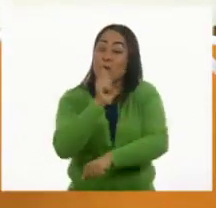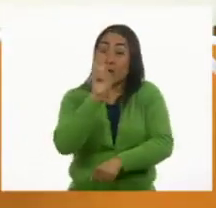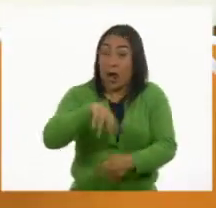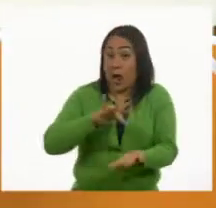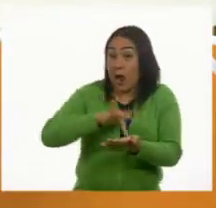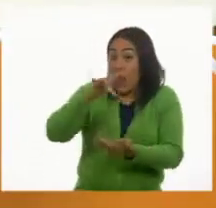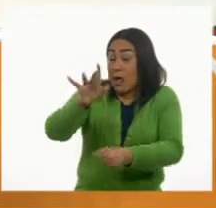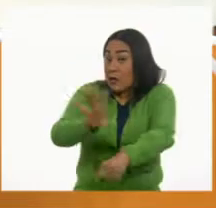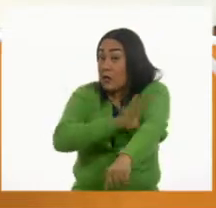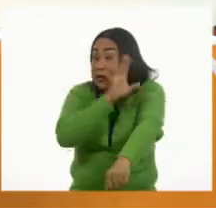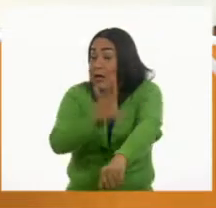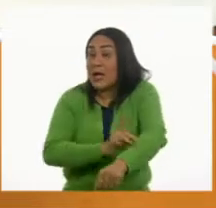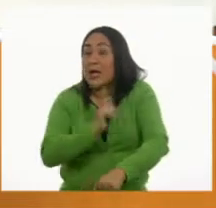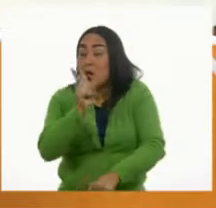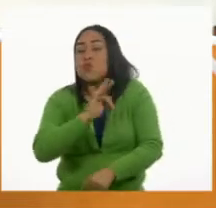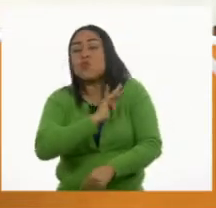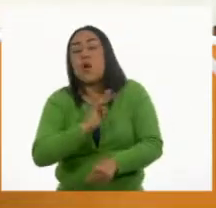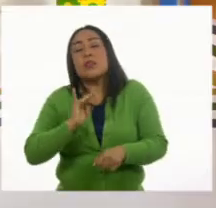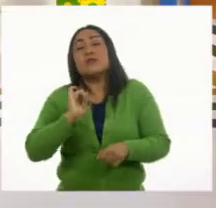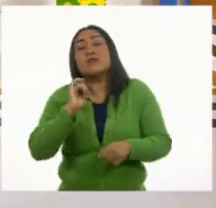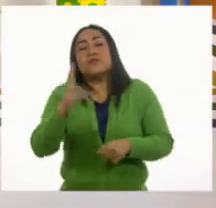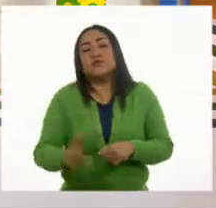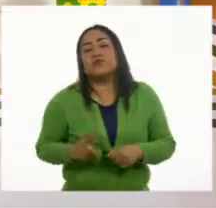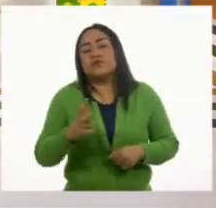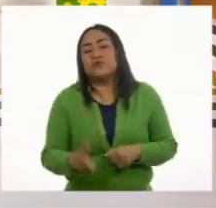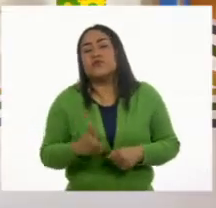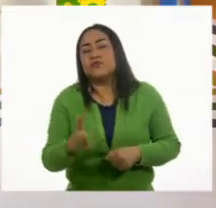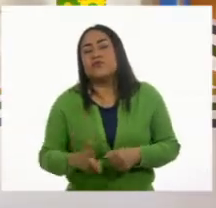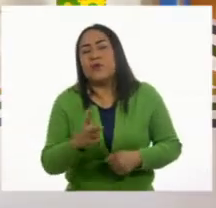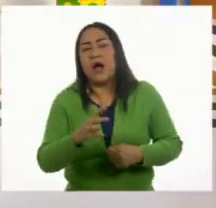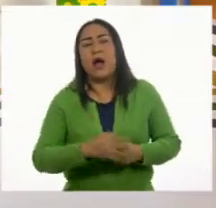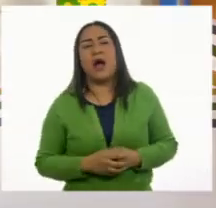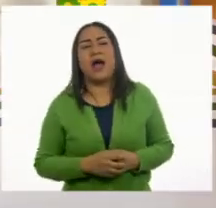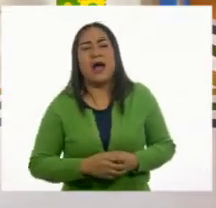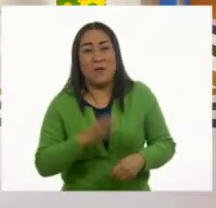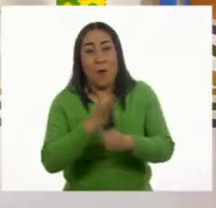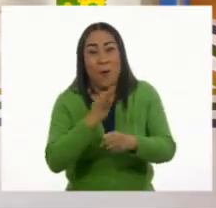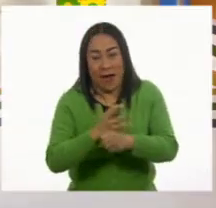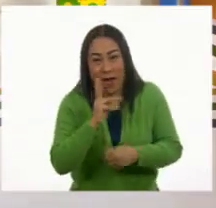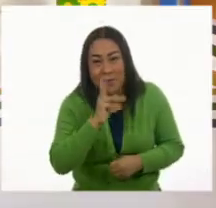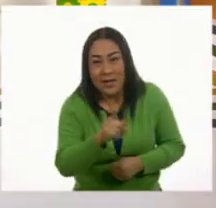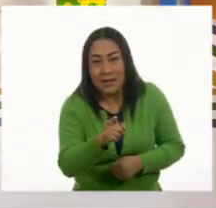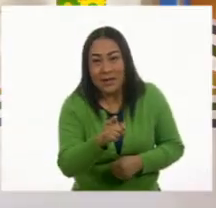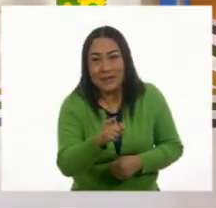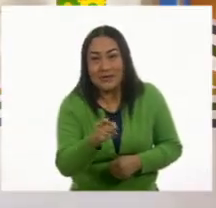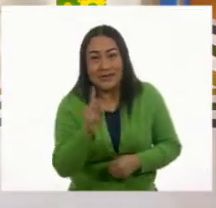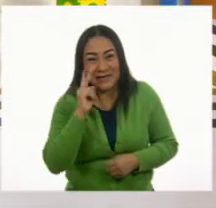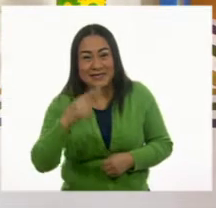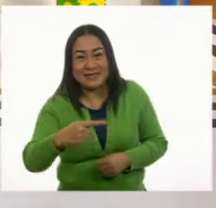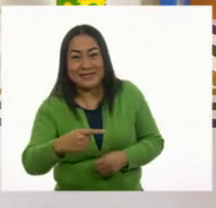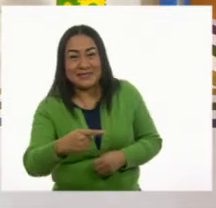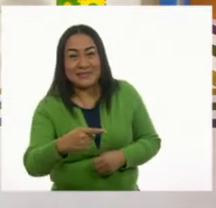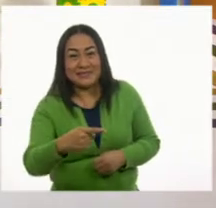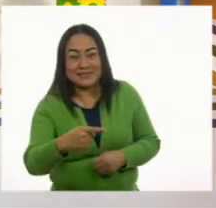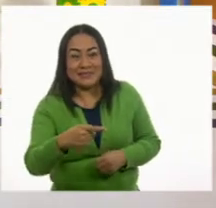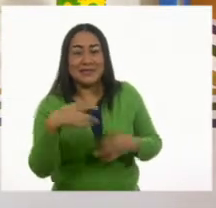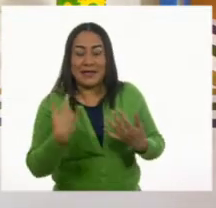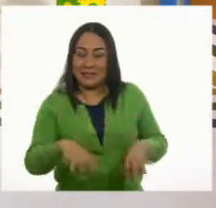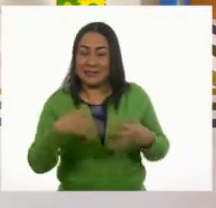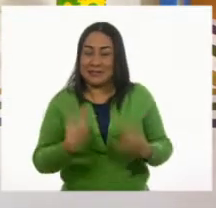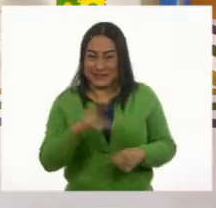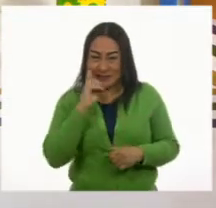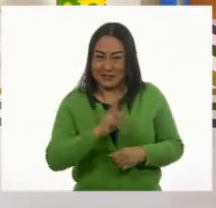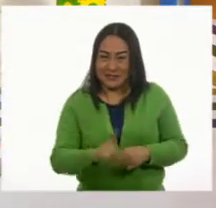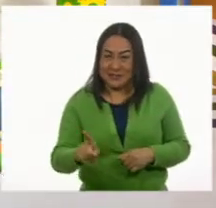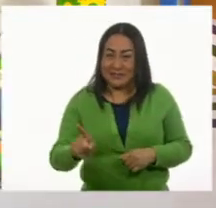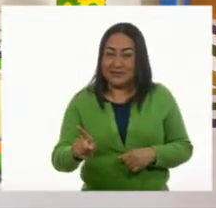electricidad, podían hacer funcionar los tranvías. Como ese que va pasando. Ah, exactamente, Pilar. tranvía, ya lo vi.